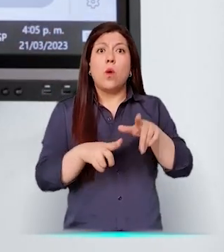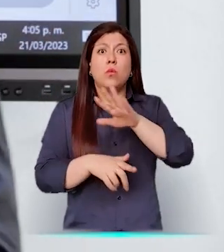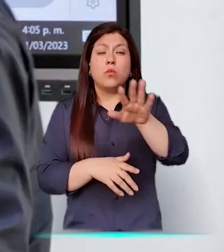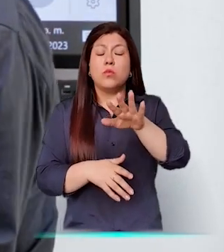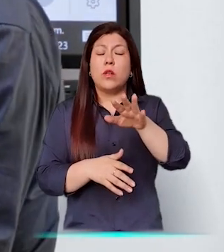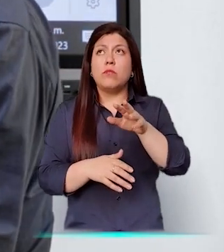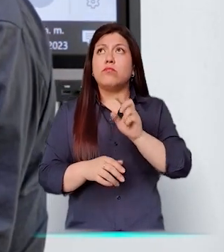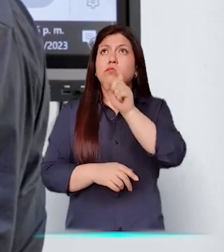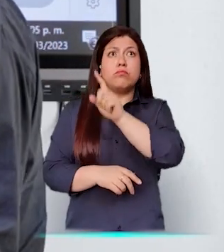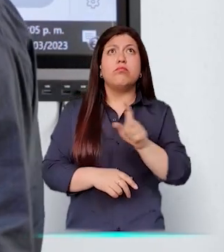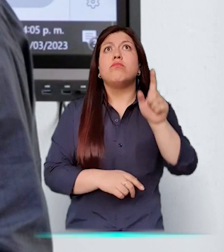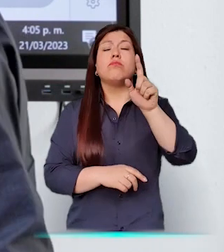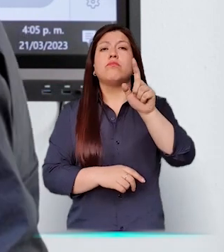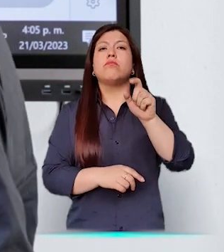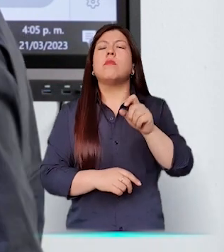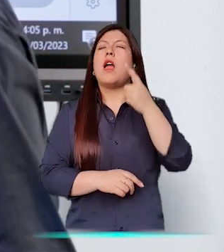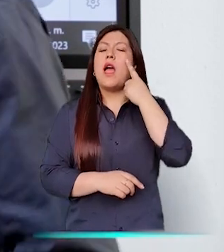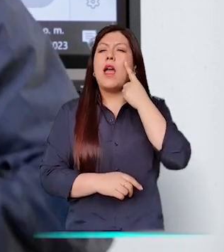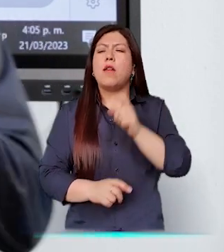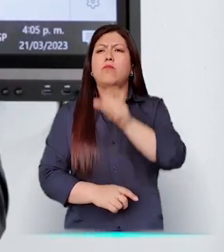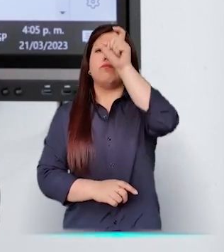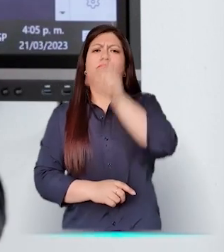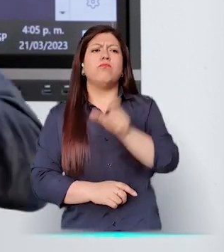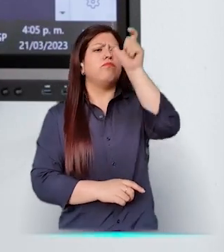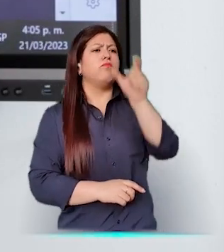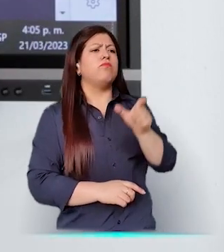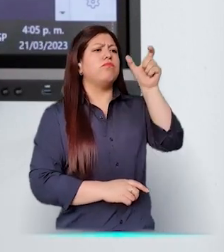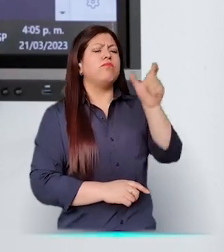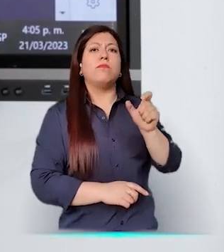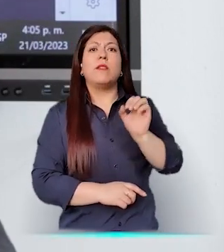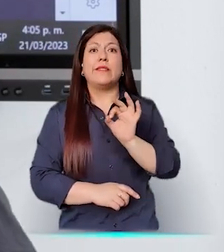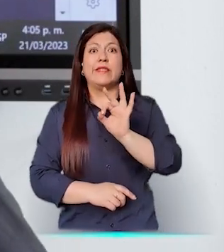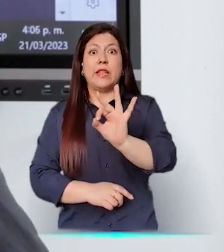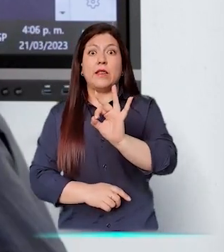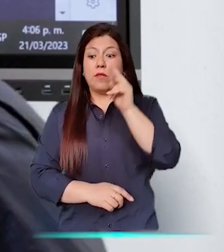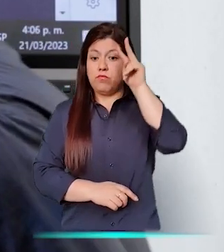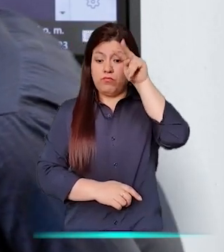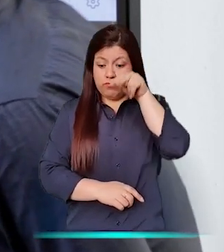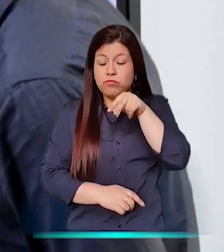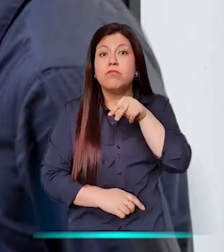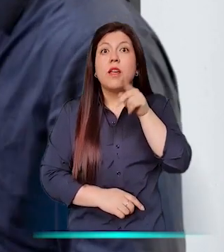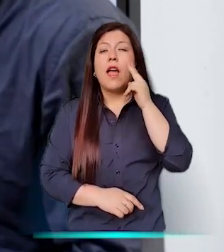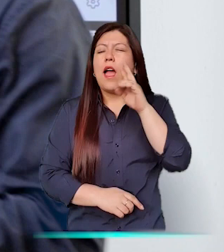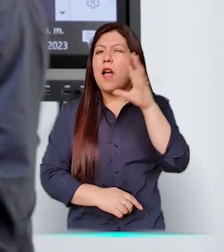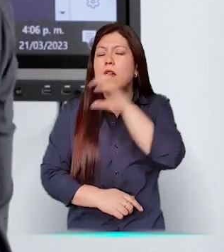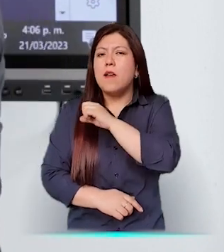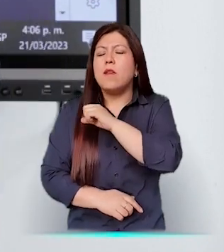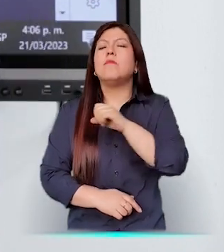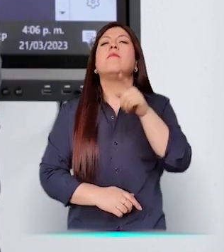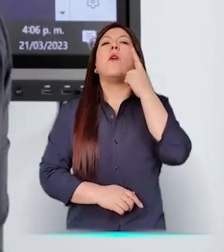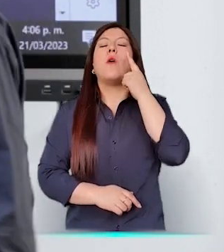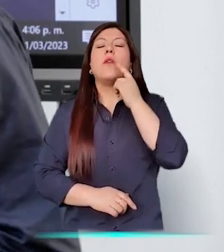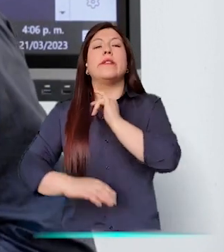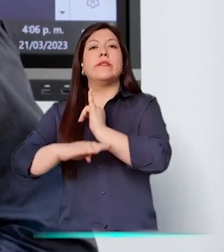esté, siempre le va a aparecer un tríptico. El tríptico, que está aquí abajo, para volver